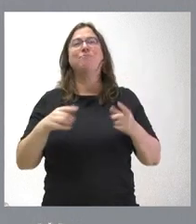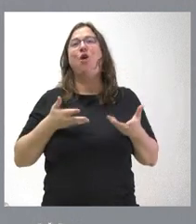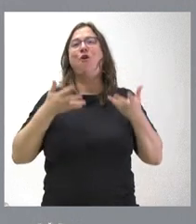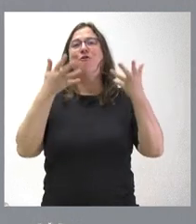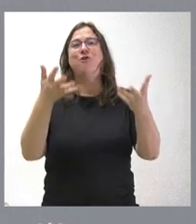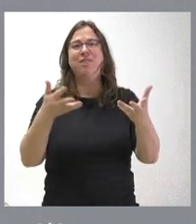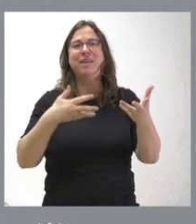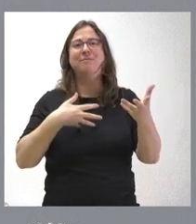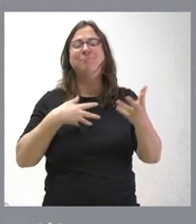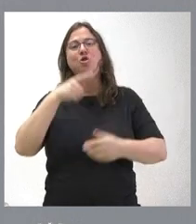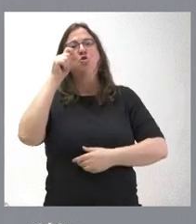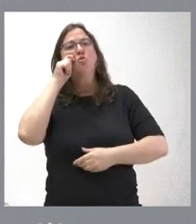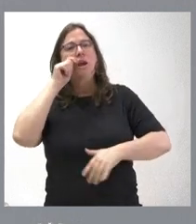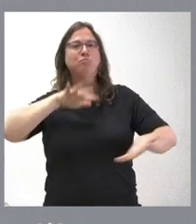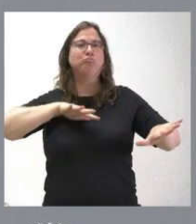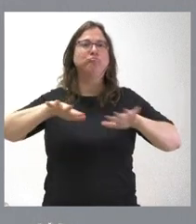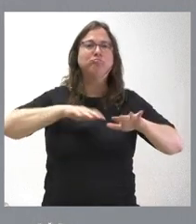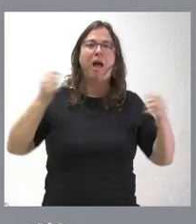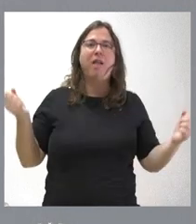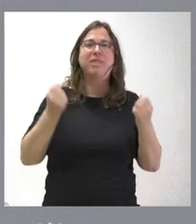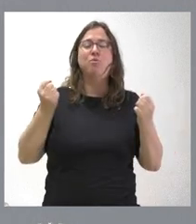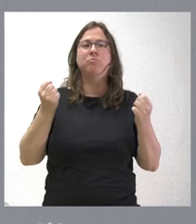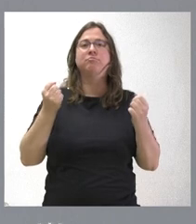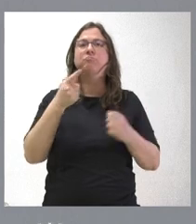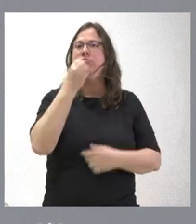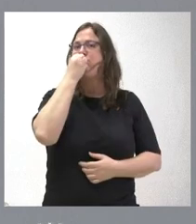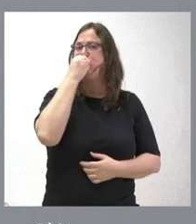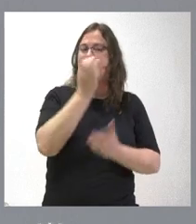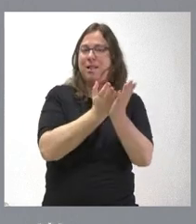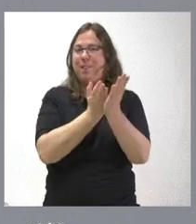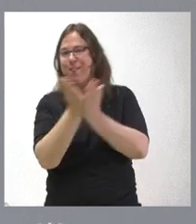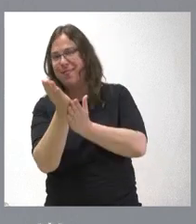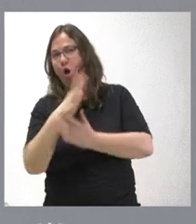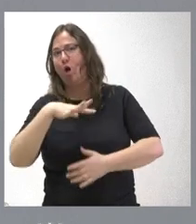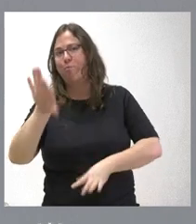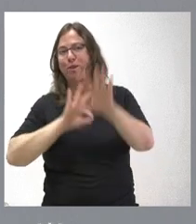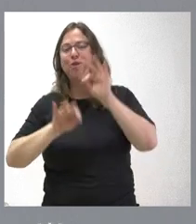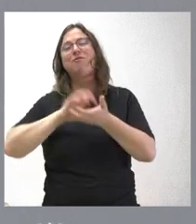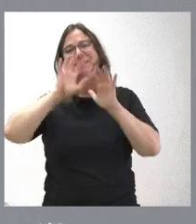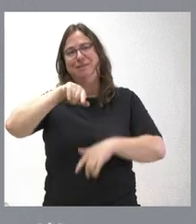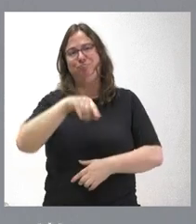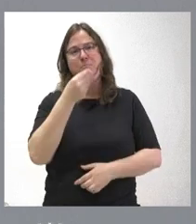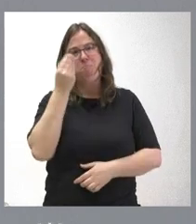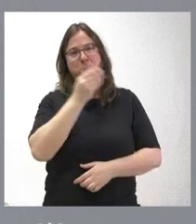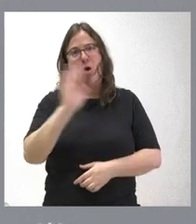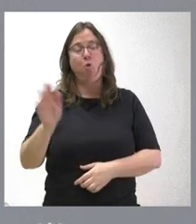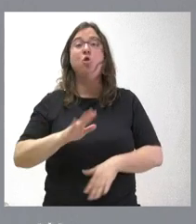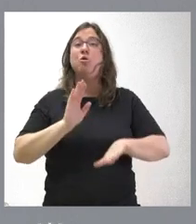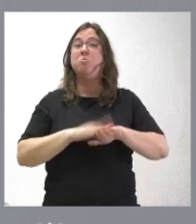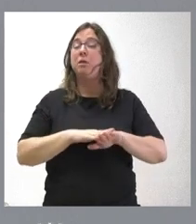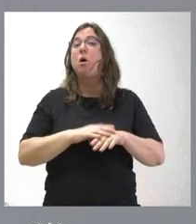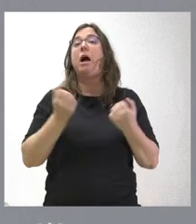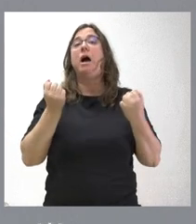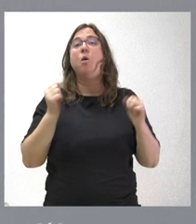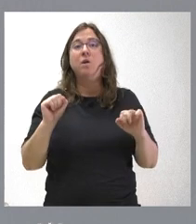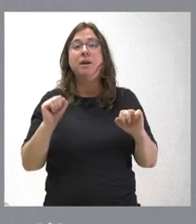un turismo activo, pues tiene una buena alternativa, yo diría que la mejor en Castilla y León. Y, por tanto, sin perjuicio